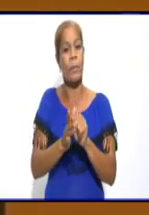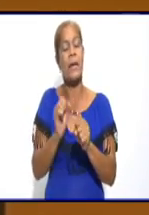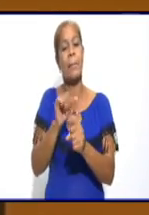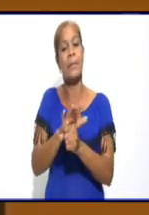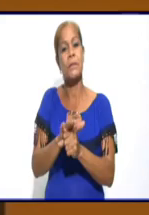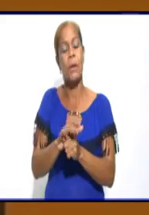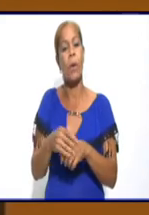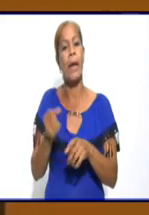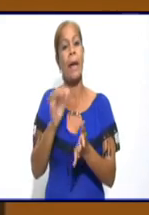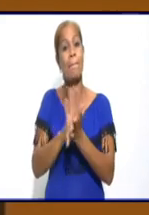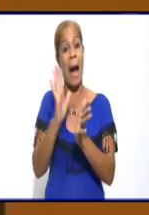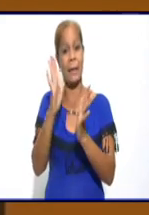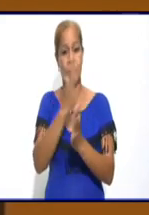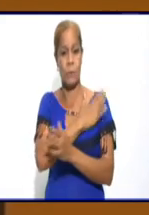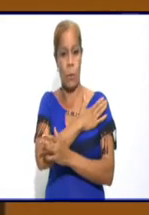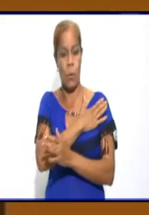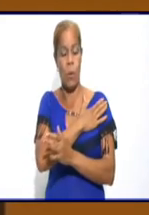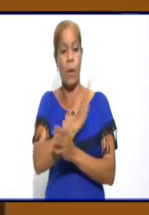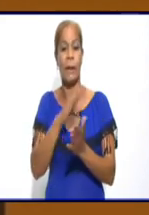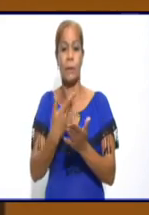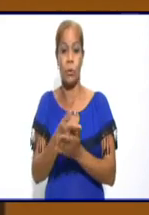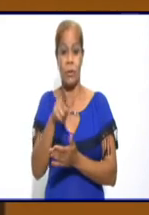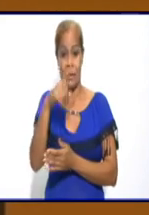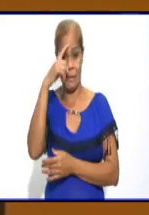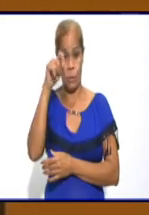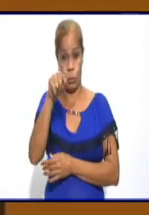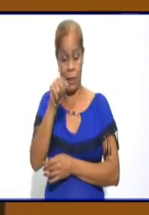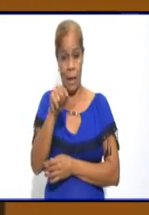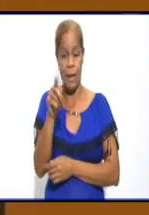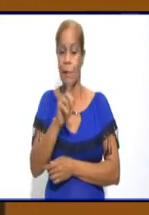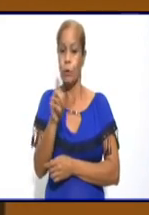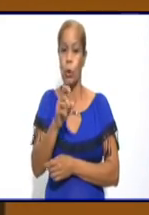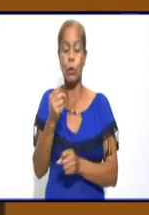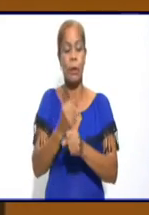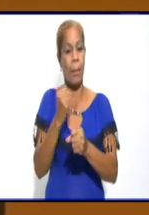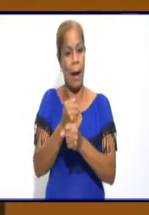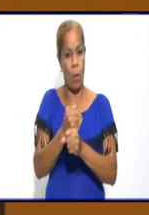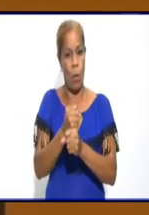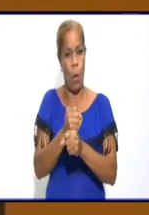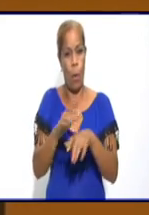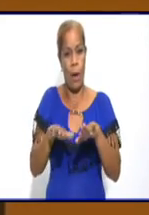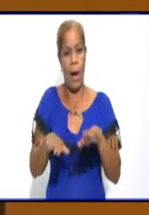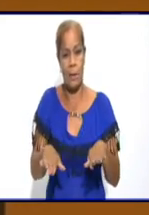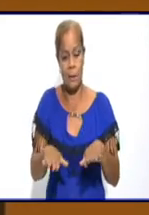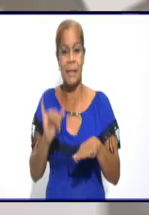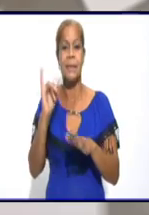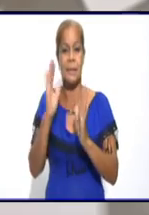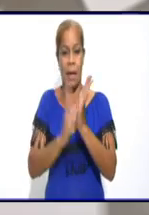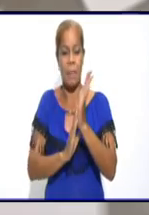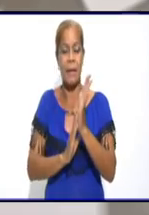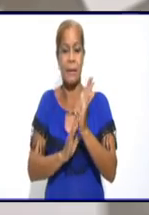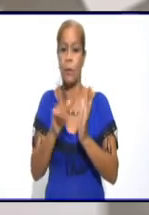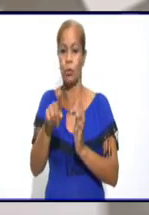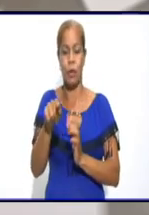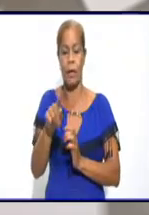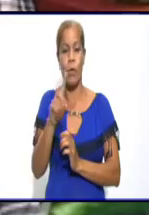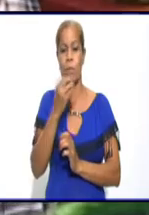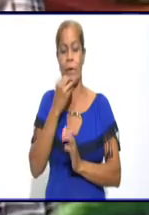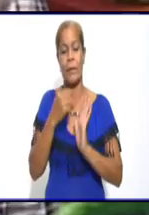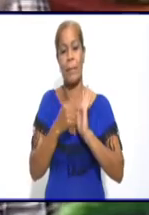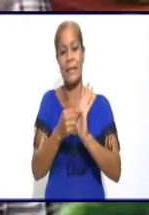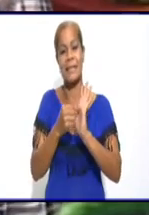o sea, octubre, noviembre, diciembre, no ejerció, o sea, si suma los seis meses, no tiene que presentar la declaración jurada. Gracias, Alexis, por toda esta